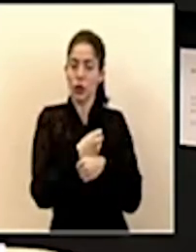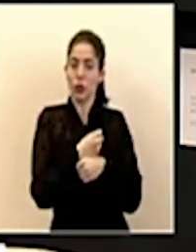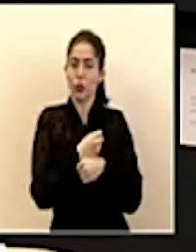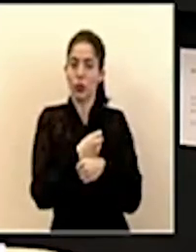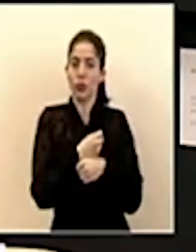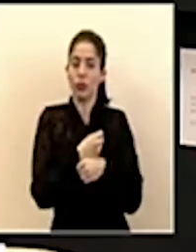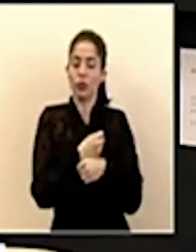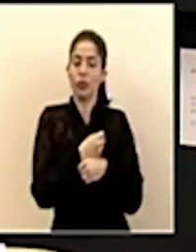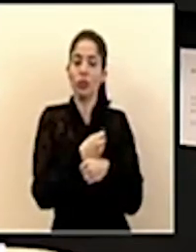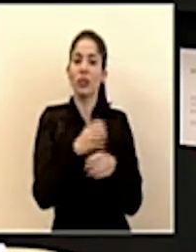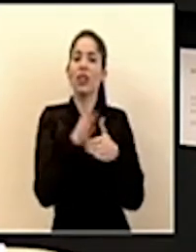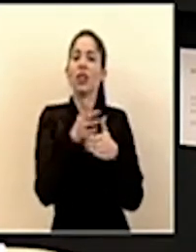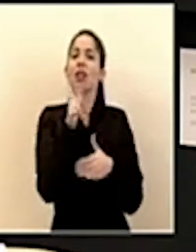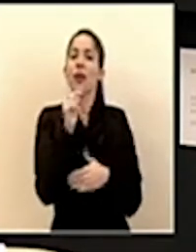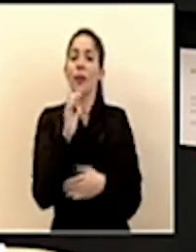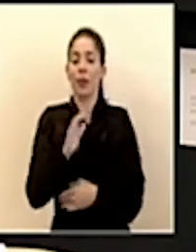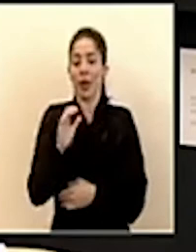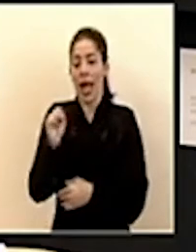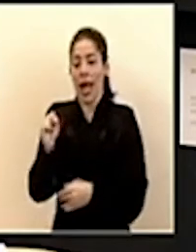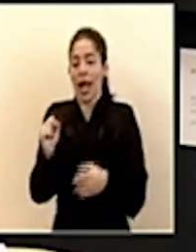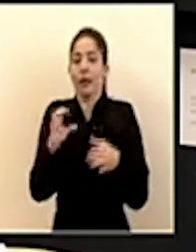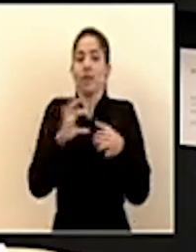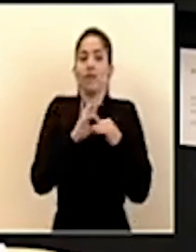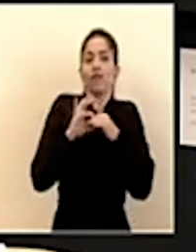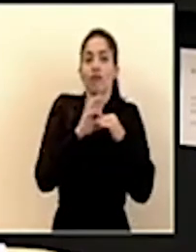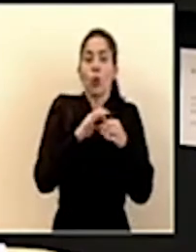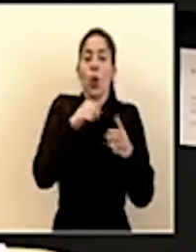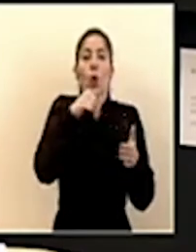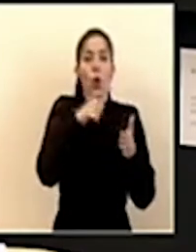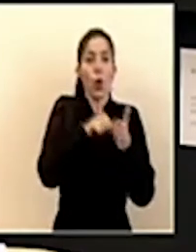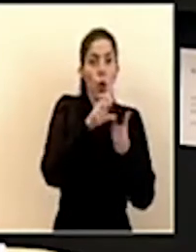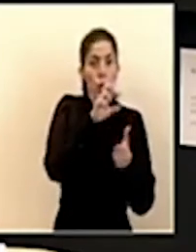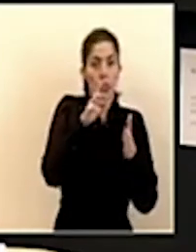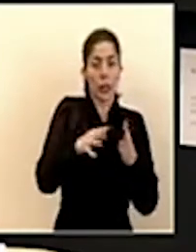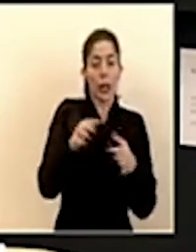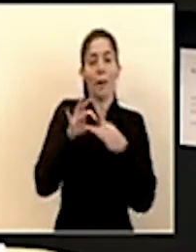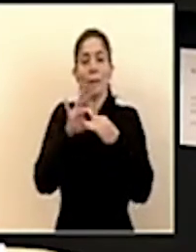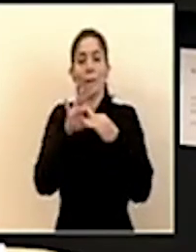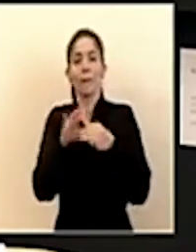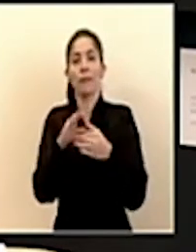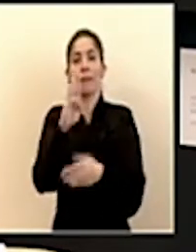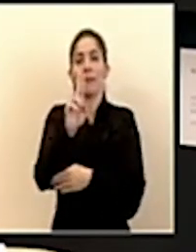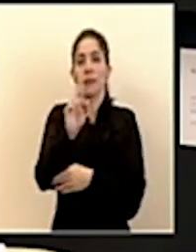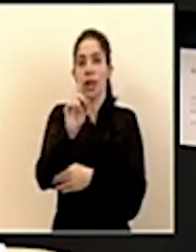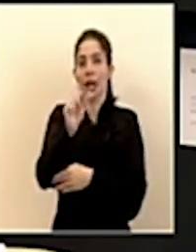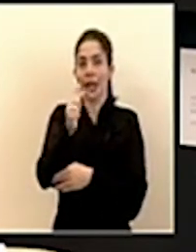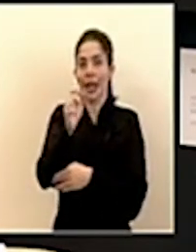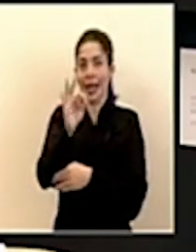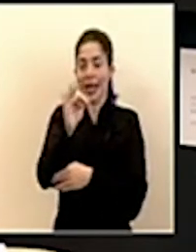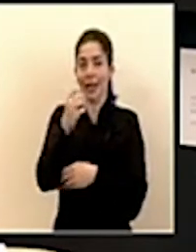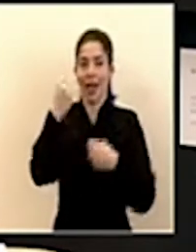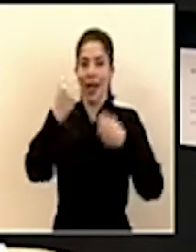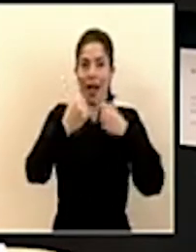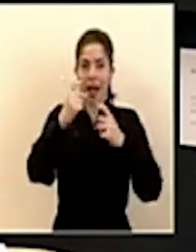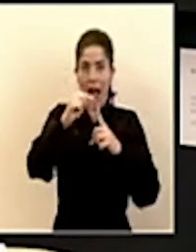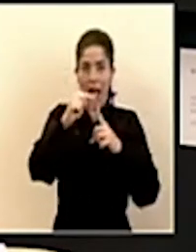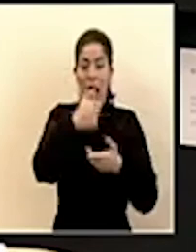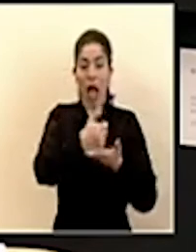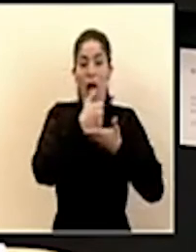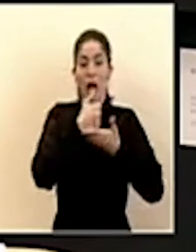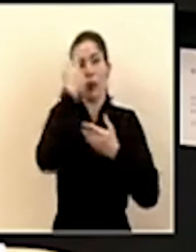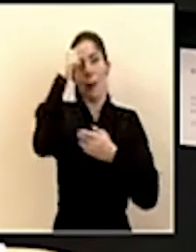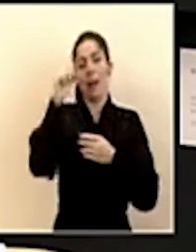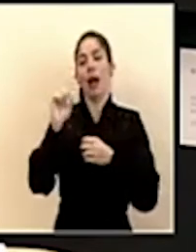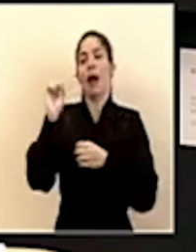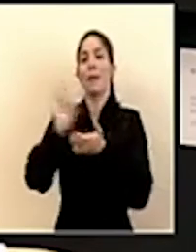creó entre la caja correo de costa rica y budget car rental para entrega de medicamentos